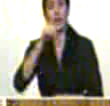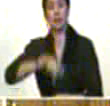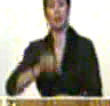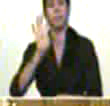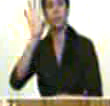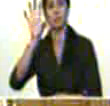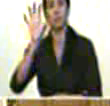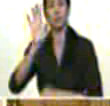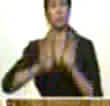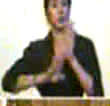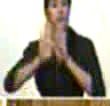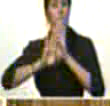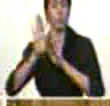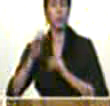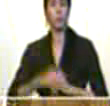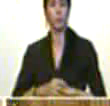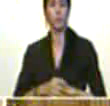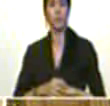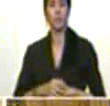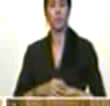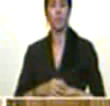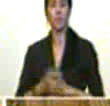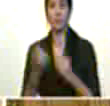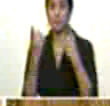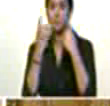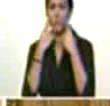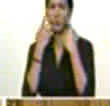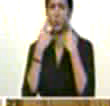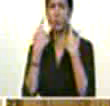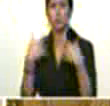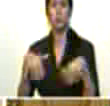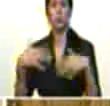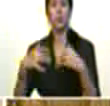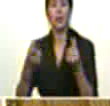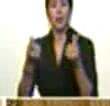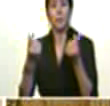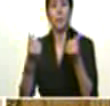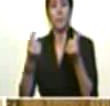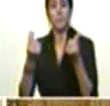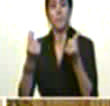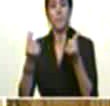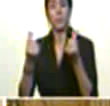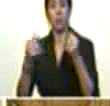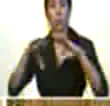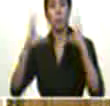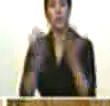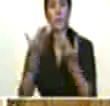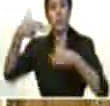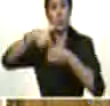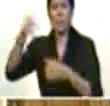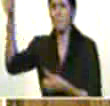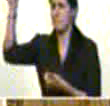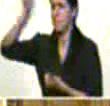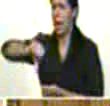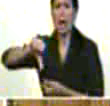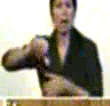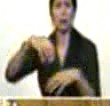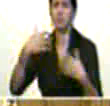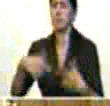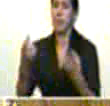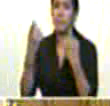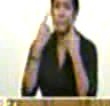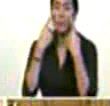desarrollado asistimos a la caída más severa de los precios mundiales del petróleo sin embargo